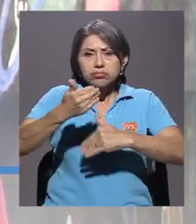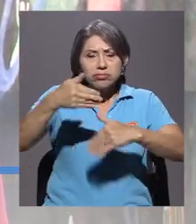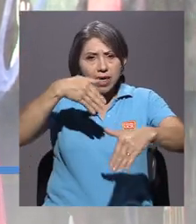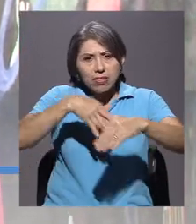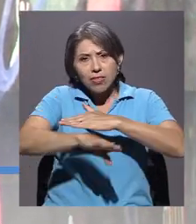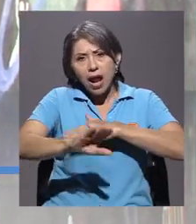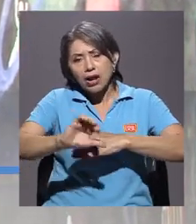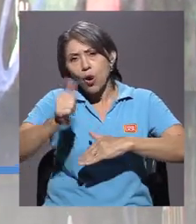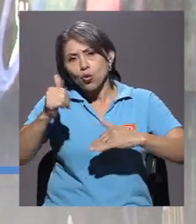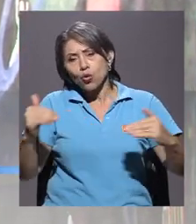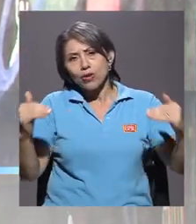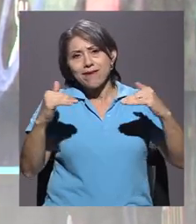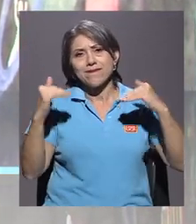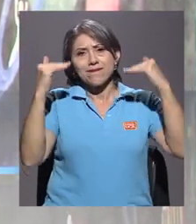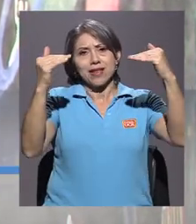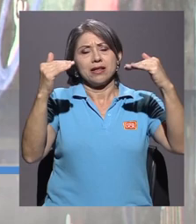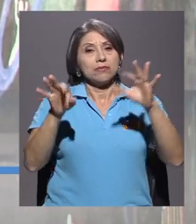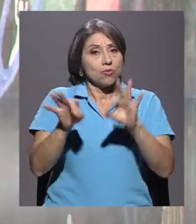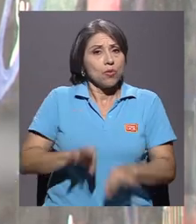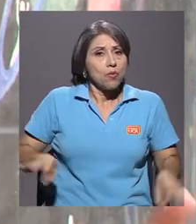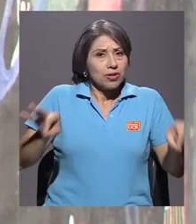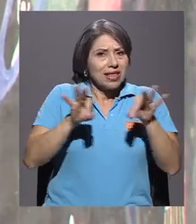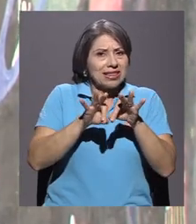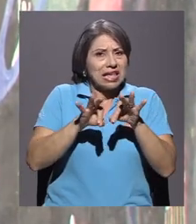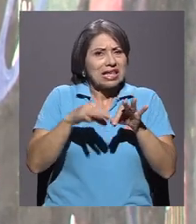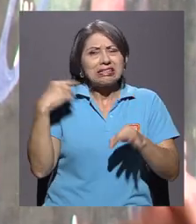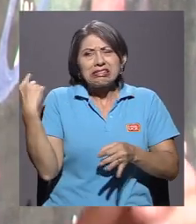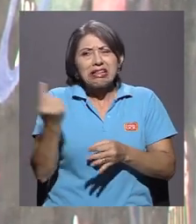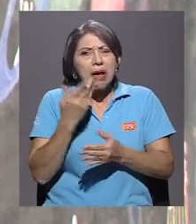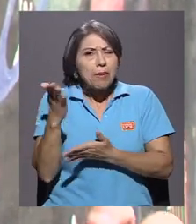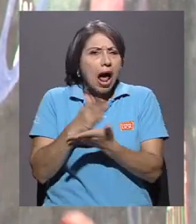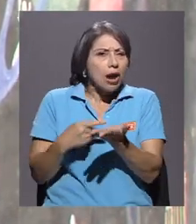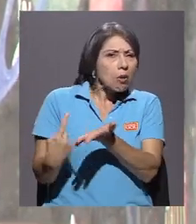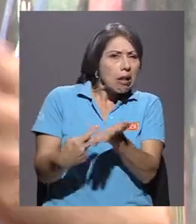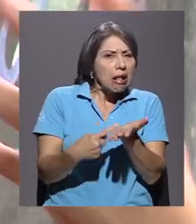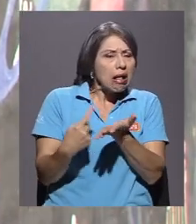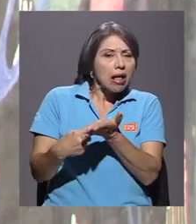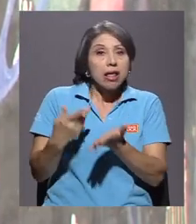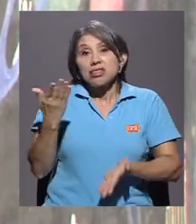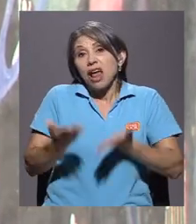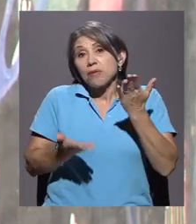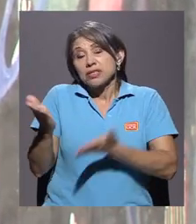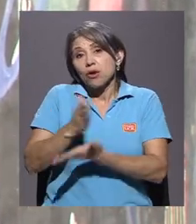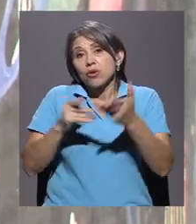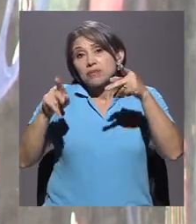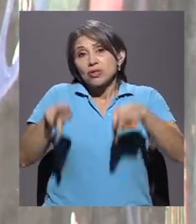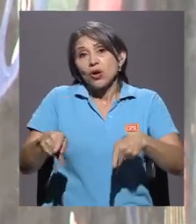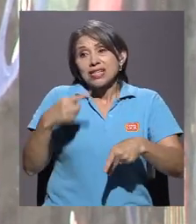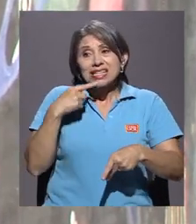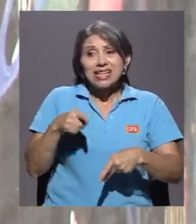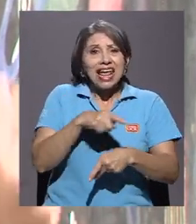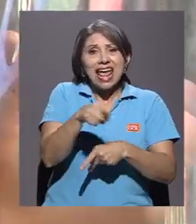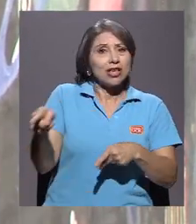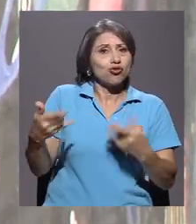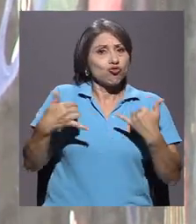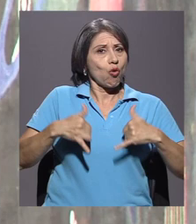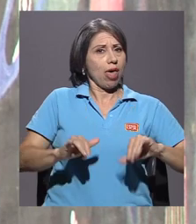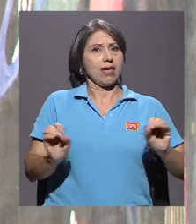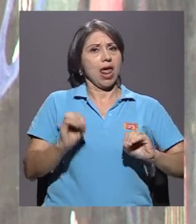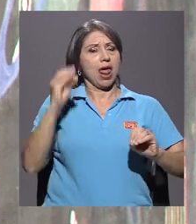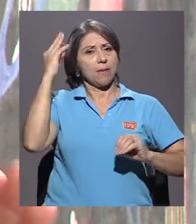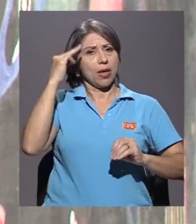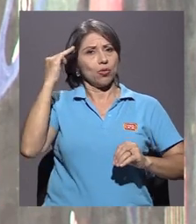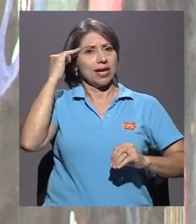digo, siempre va a haber una discusión de fondo porque algunas personas van a decir que quizá no tienen la madurez en ese momento para ingresar a la universidad tan